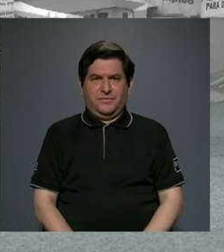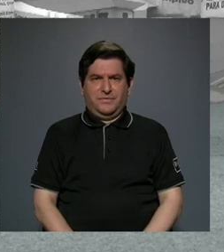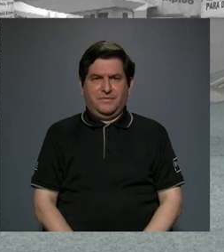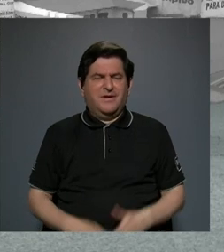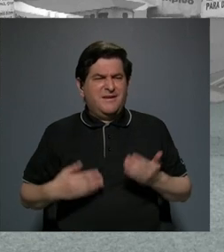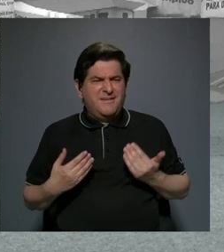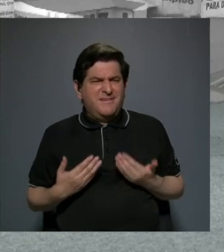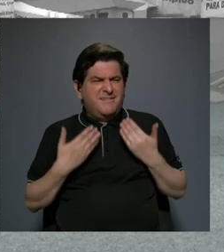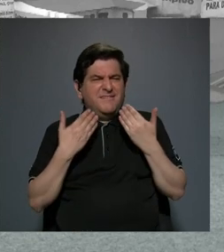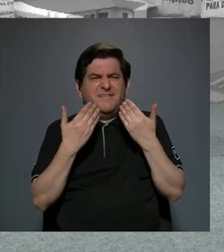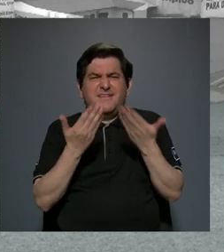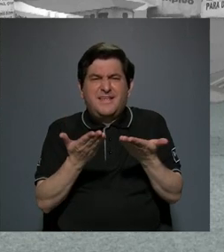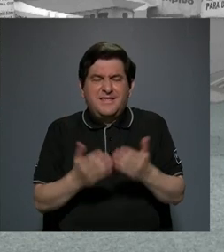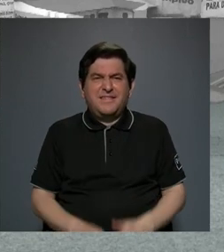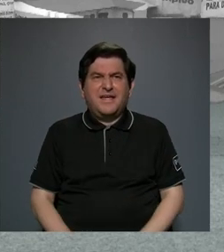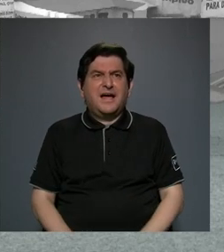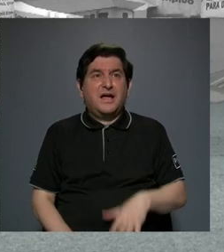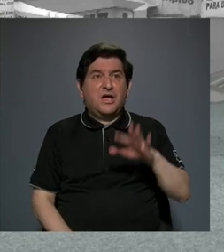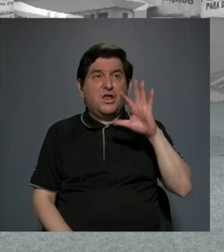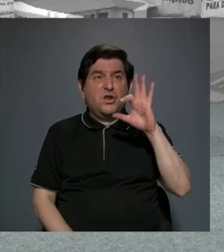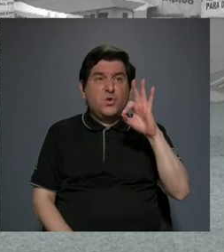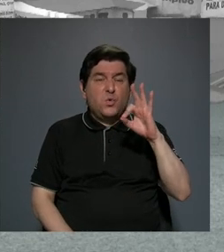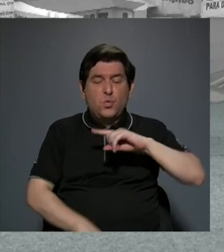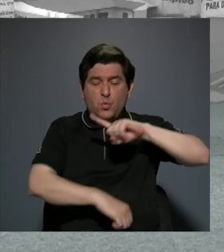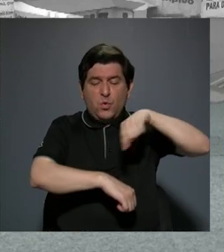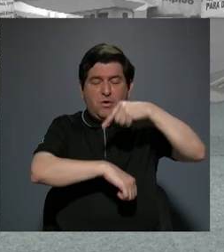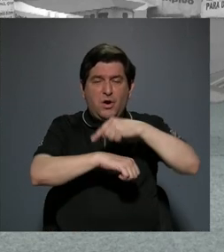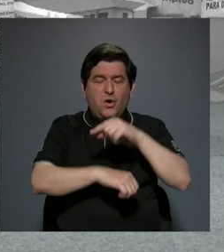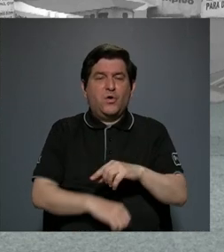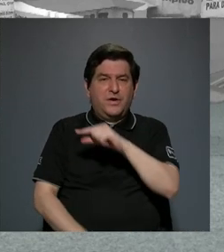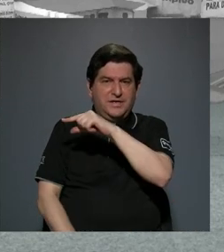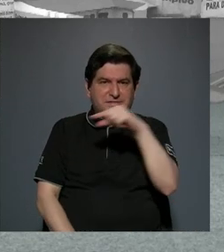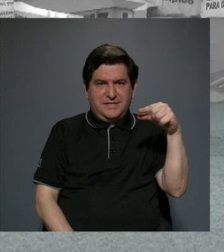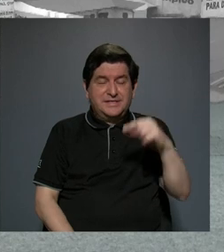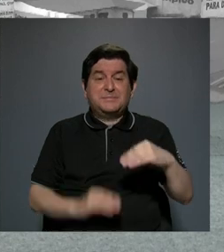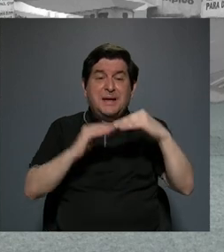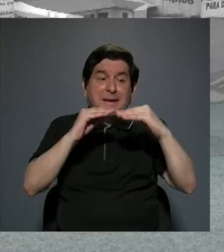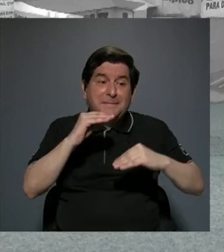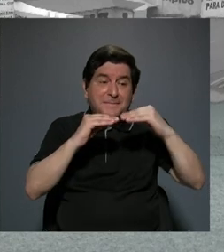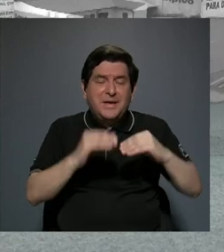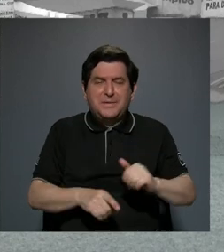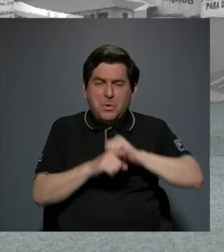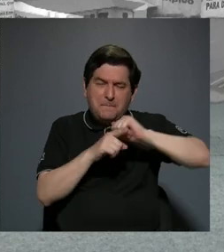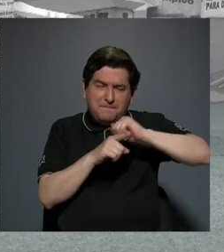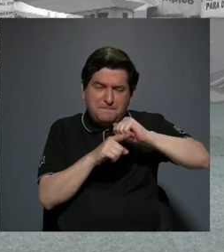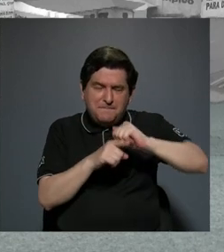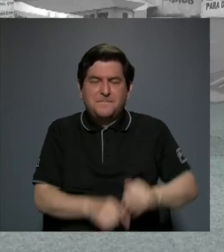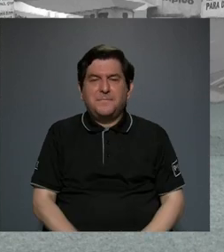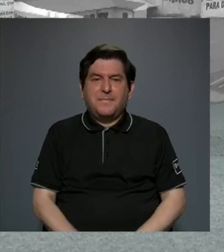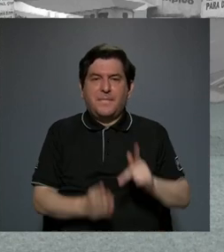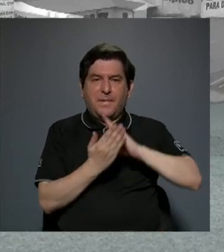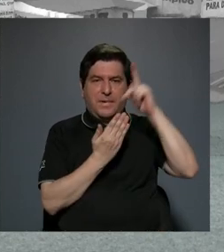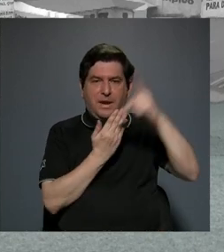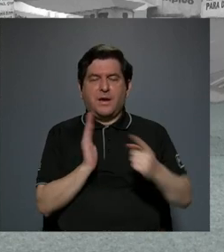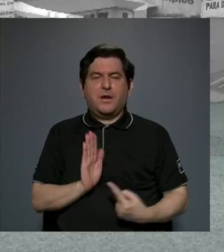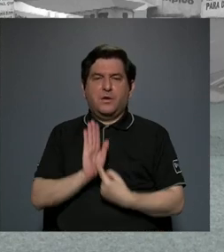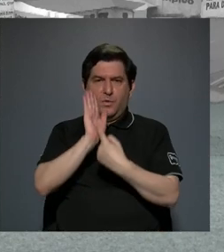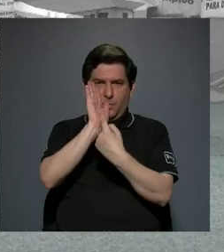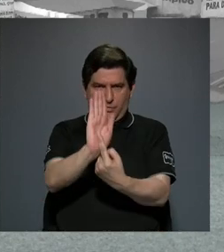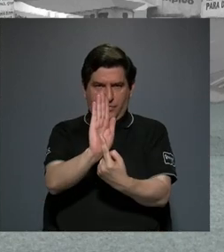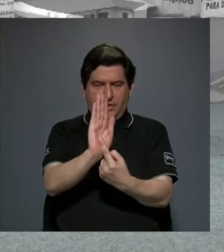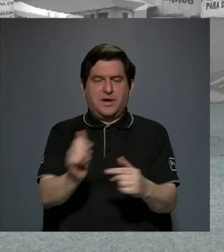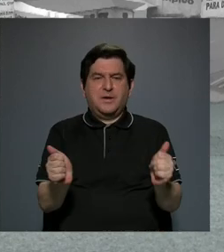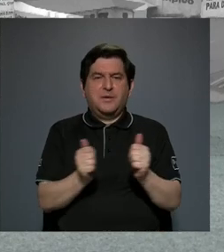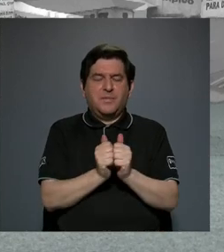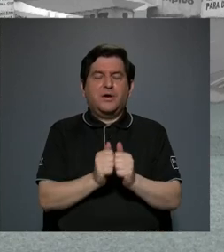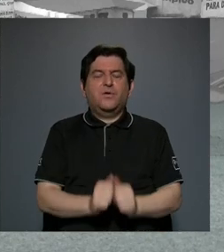mínimo de nueve horas por semana a ensayo para poder preparar los programas que se presentan con